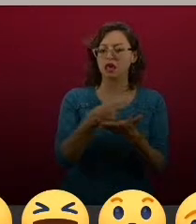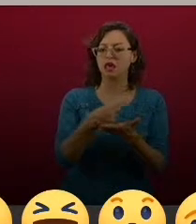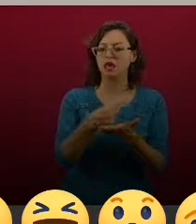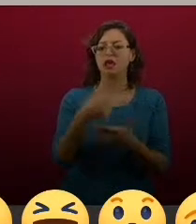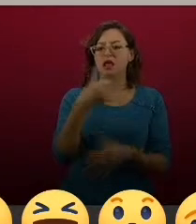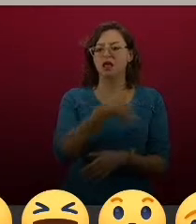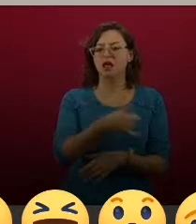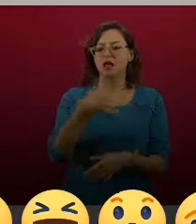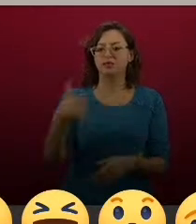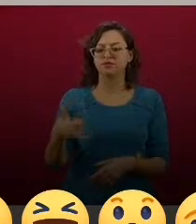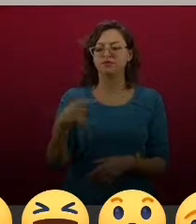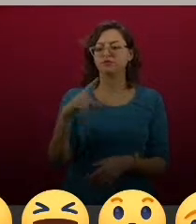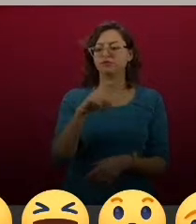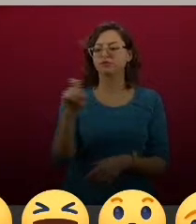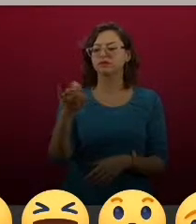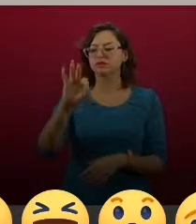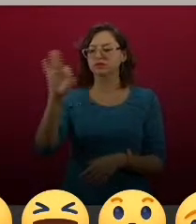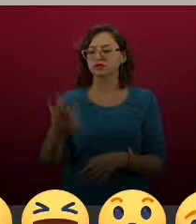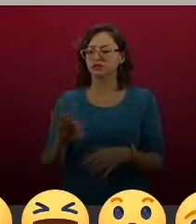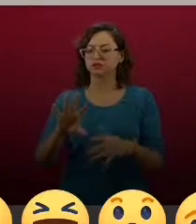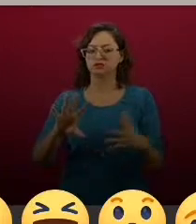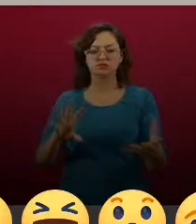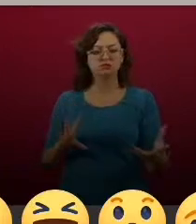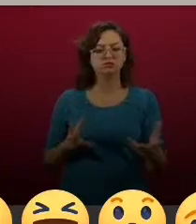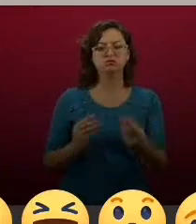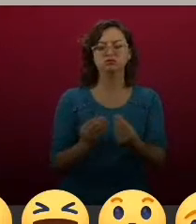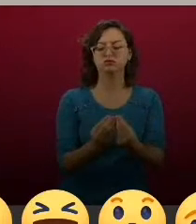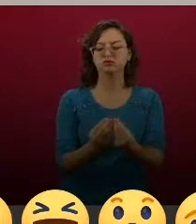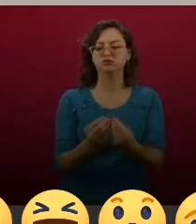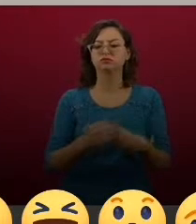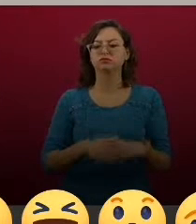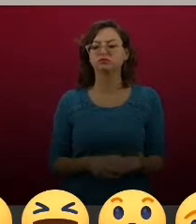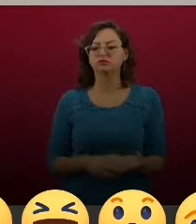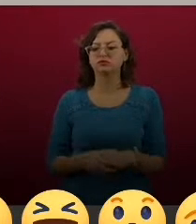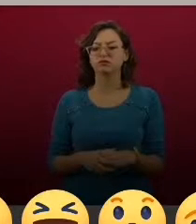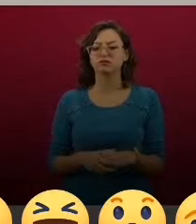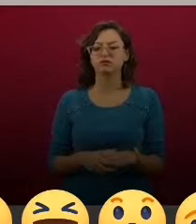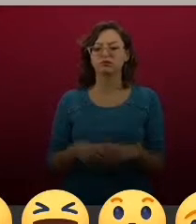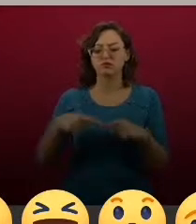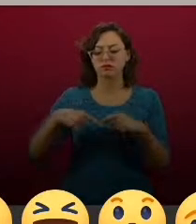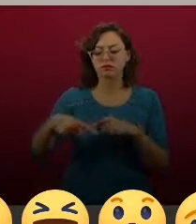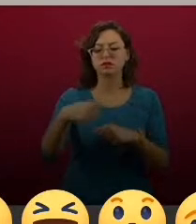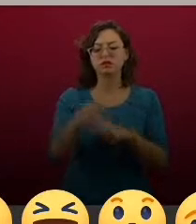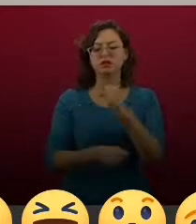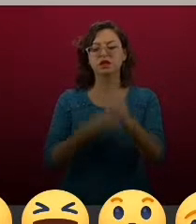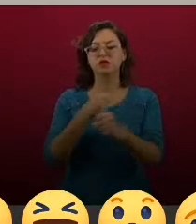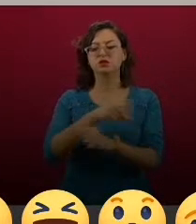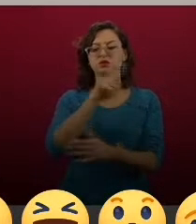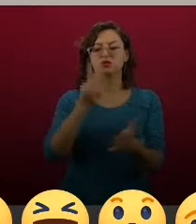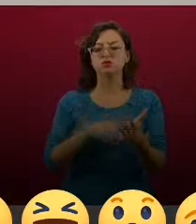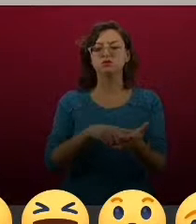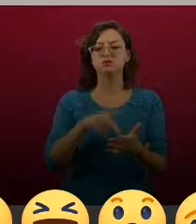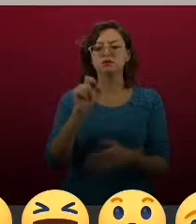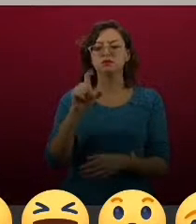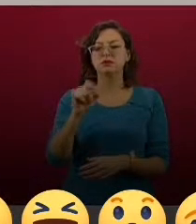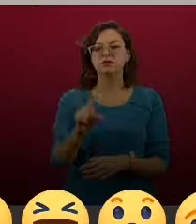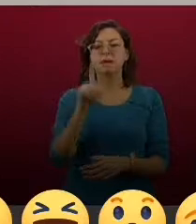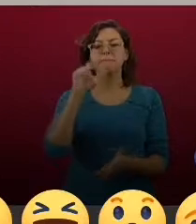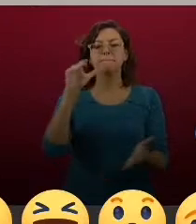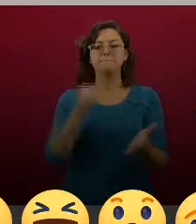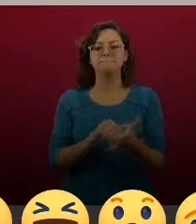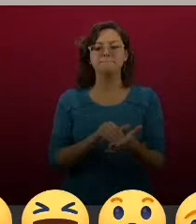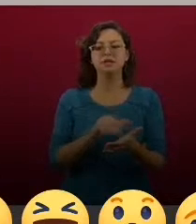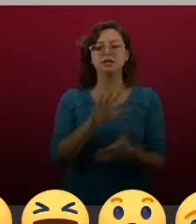% al acreditado. La colocación estimada en este año es de mil 500 créditos con una derrama económica de